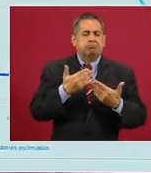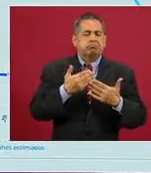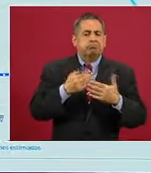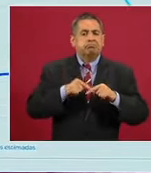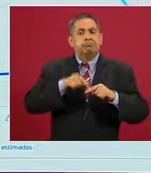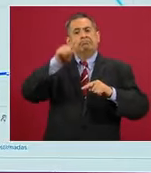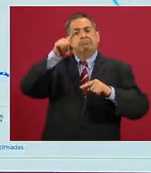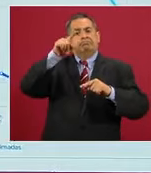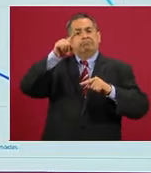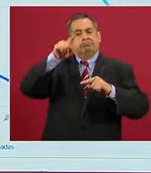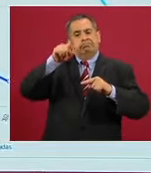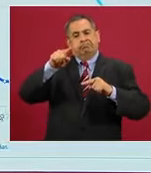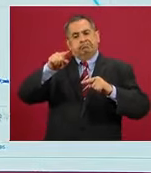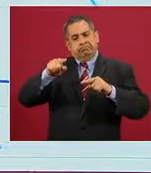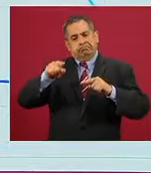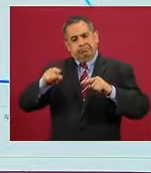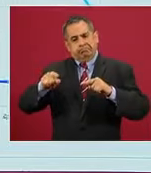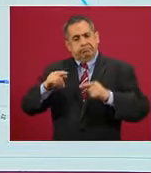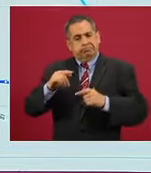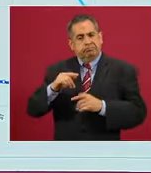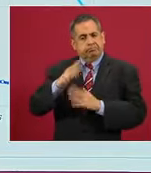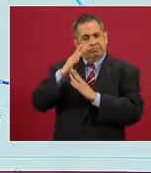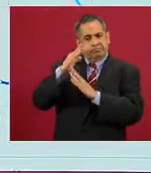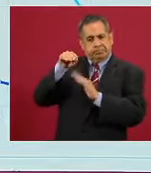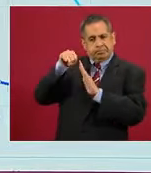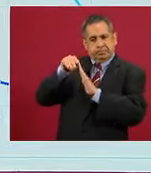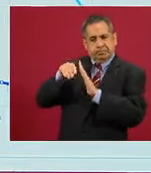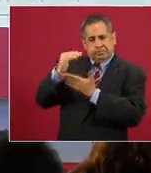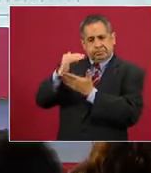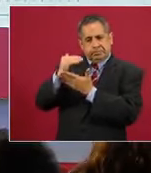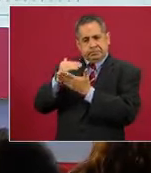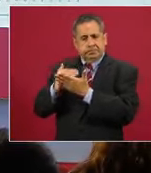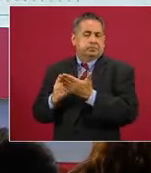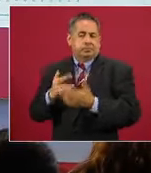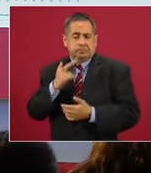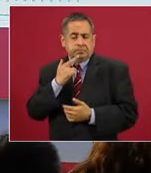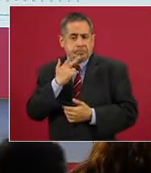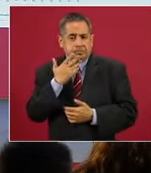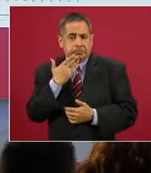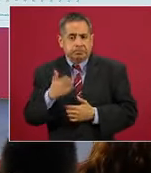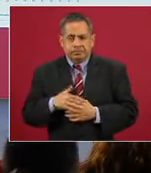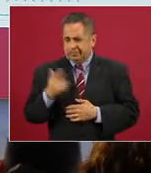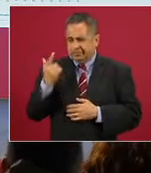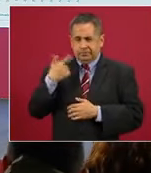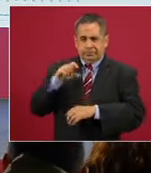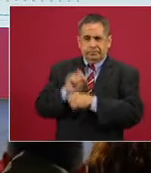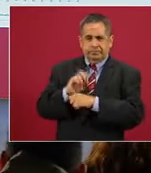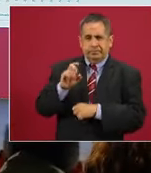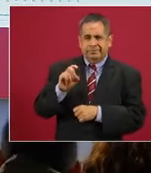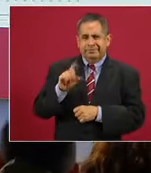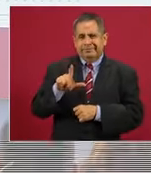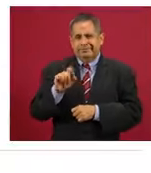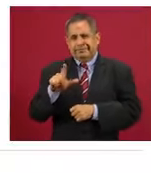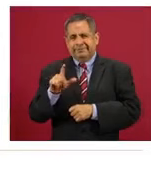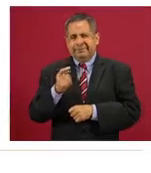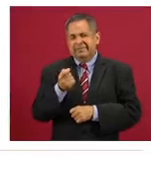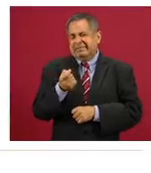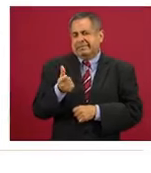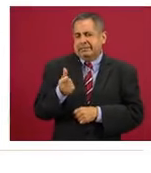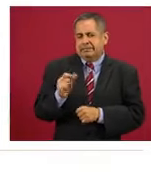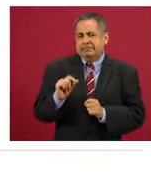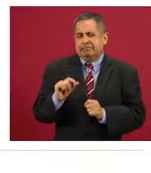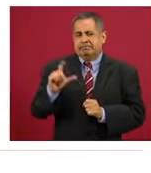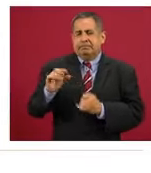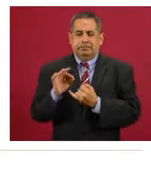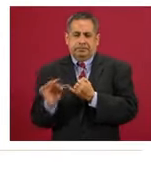luego ascenso y desde entonces una tendencia de descenso. En la última semana que se ve aquí, la 37, la 38, una ligera